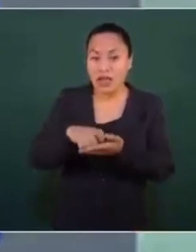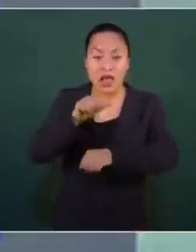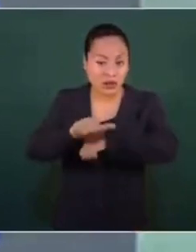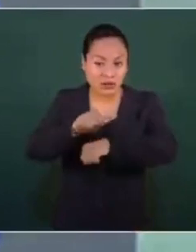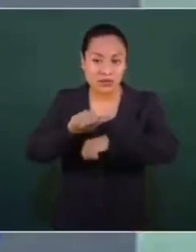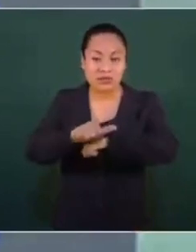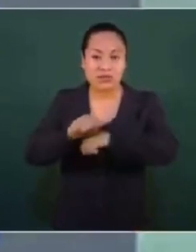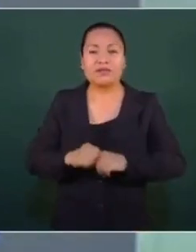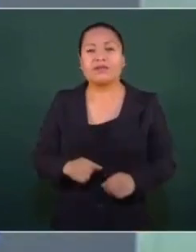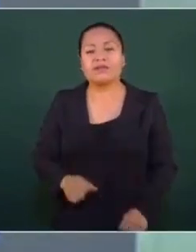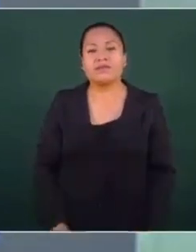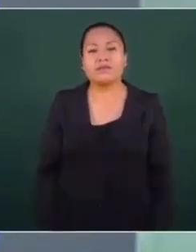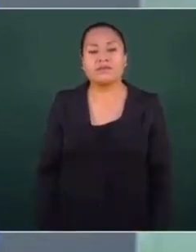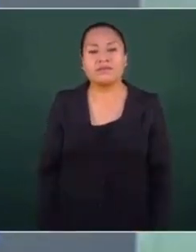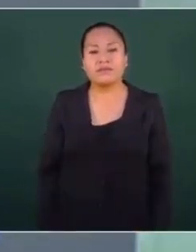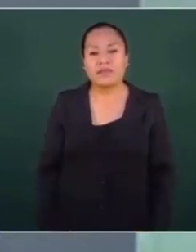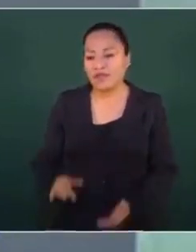Argentina